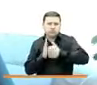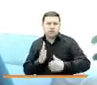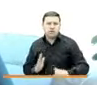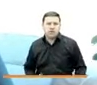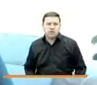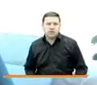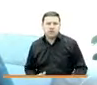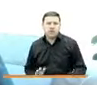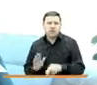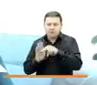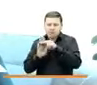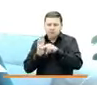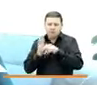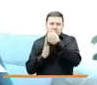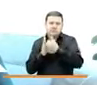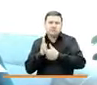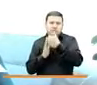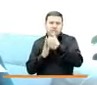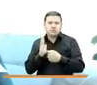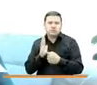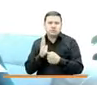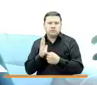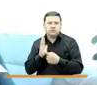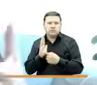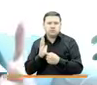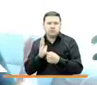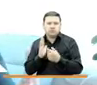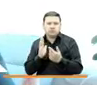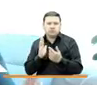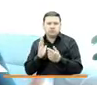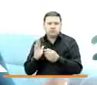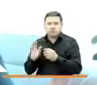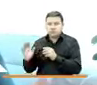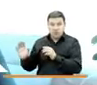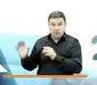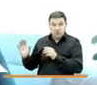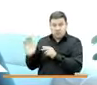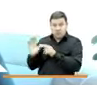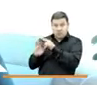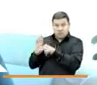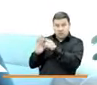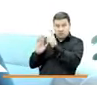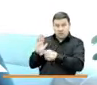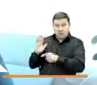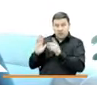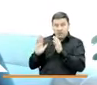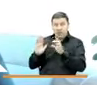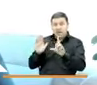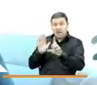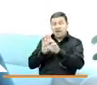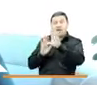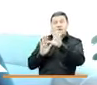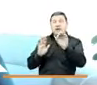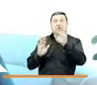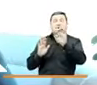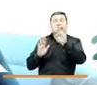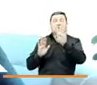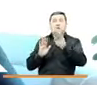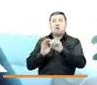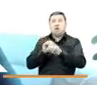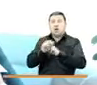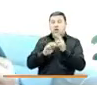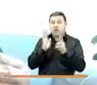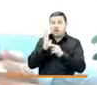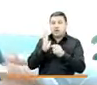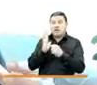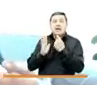Protocolo de Gestión Documental en línea con las medidas estipuladas por la Ley 594 de 2000 determina